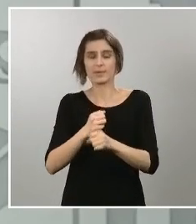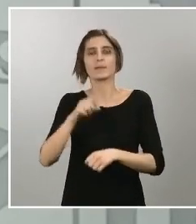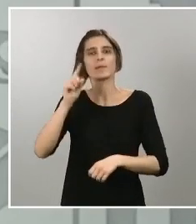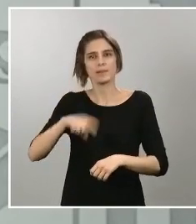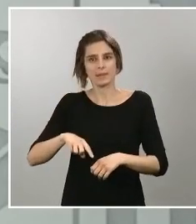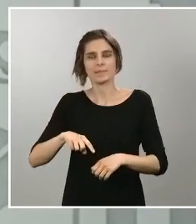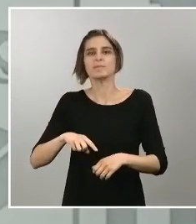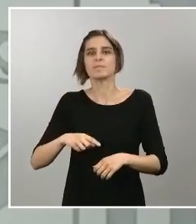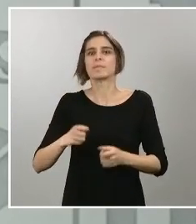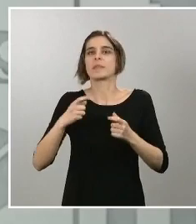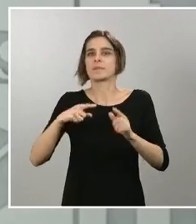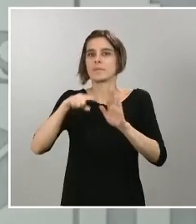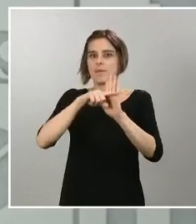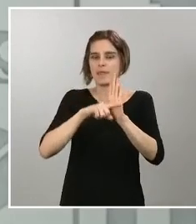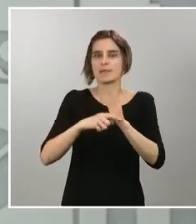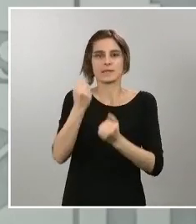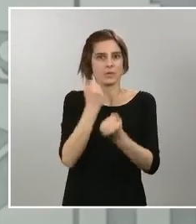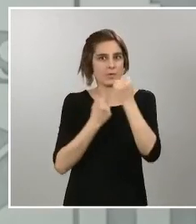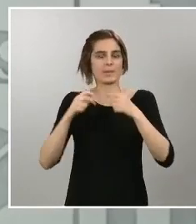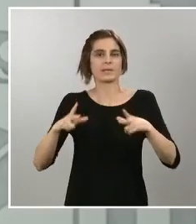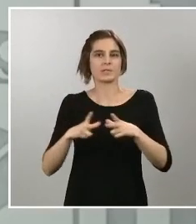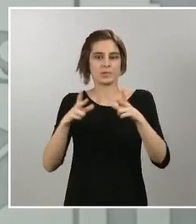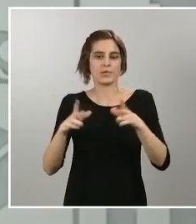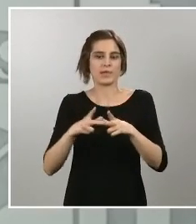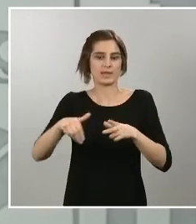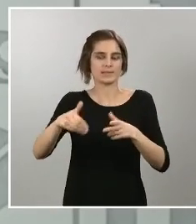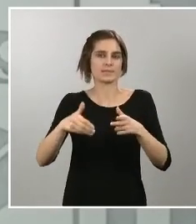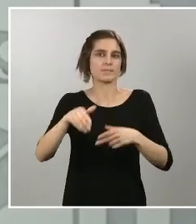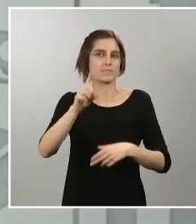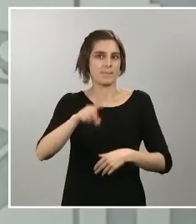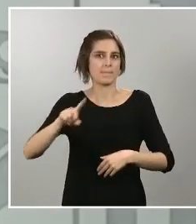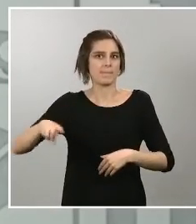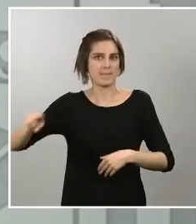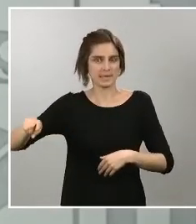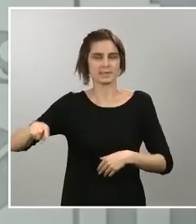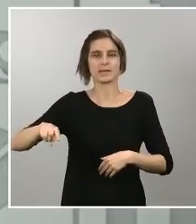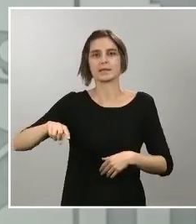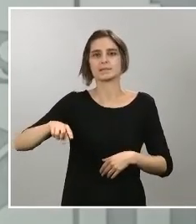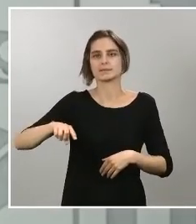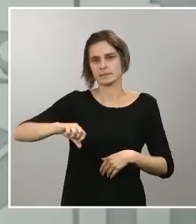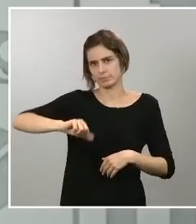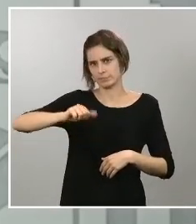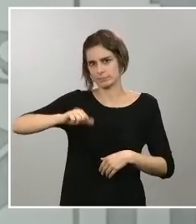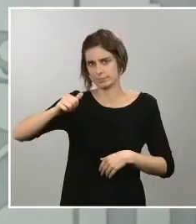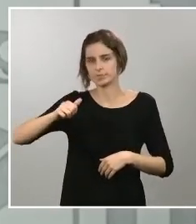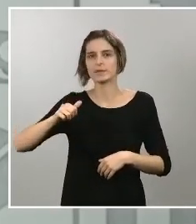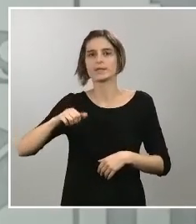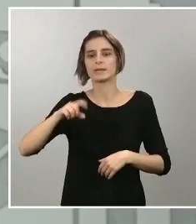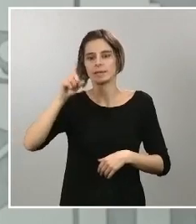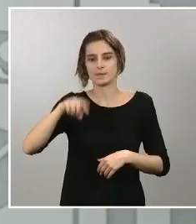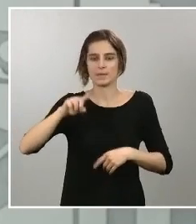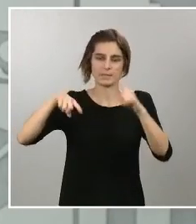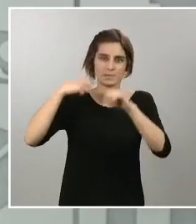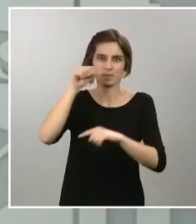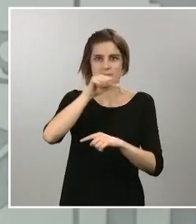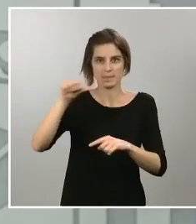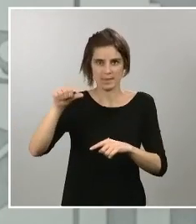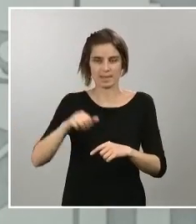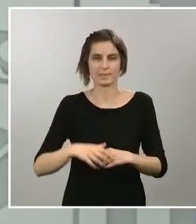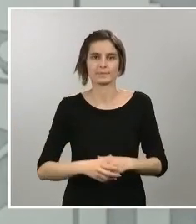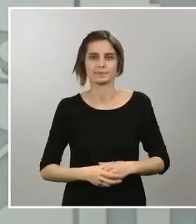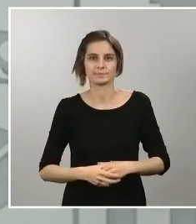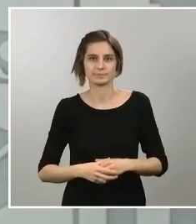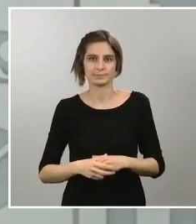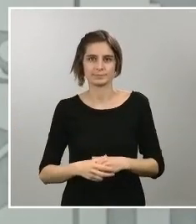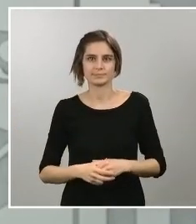desarrollando a lo largo de los próximos meses y, en concreto, también a lo largo de la próxima semana. En esta línea y